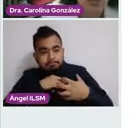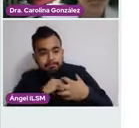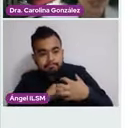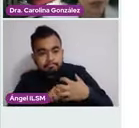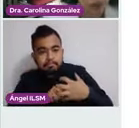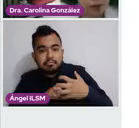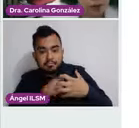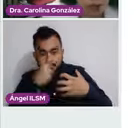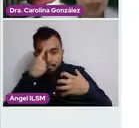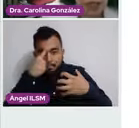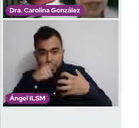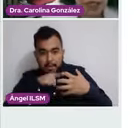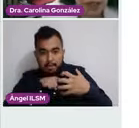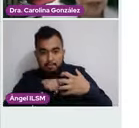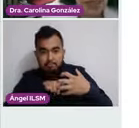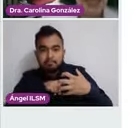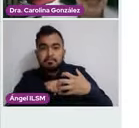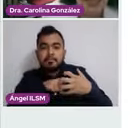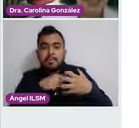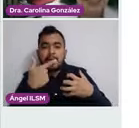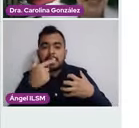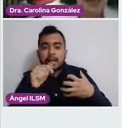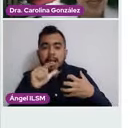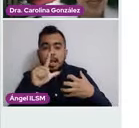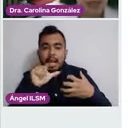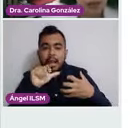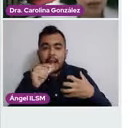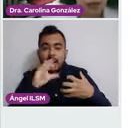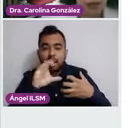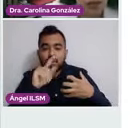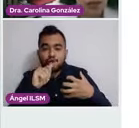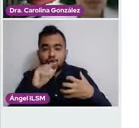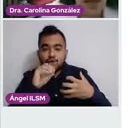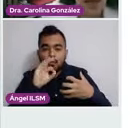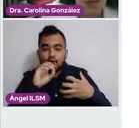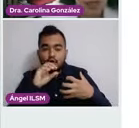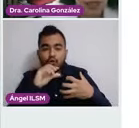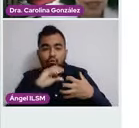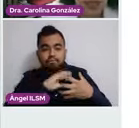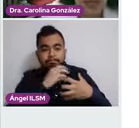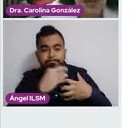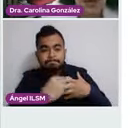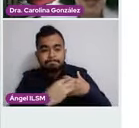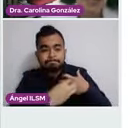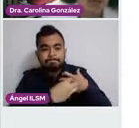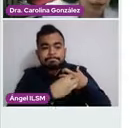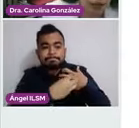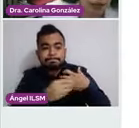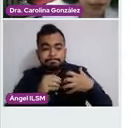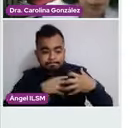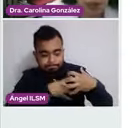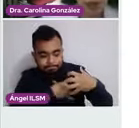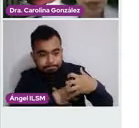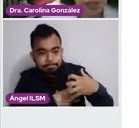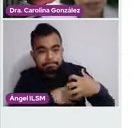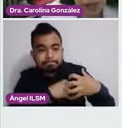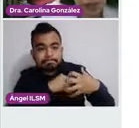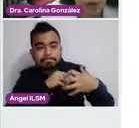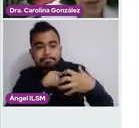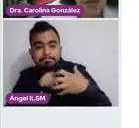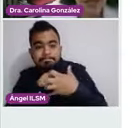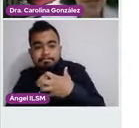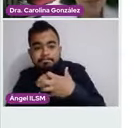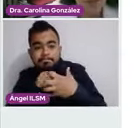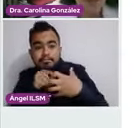conductos galactóforos y van a llegar al seno galactóforo donde va a unirse el interior de la glándula con el